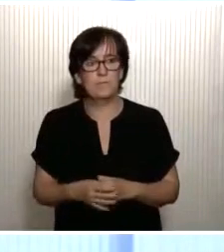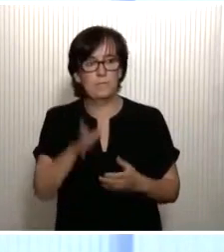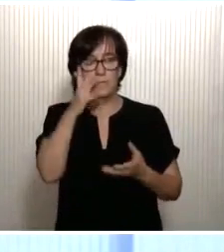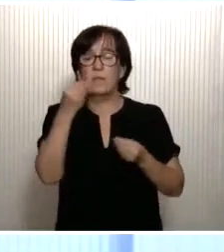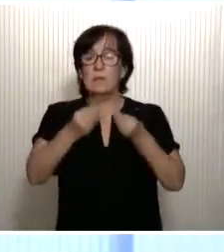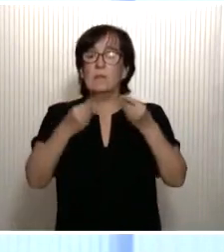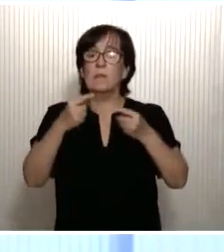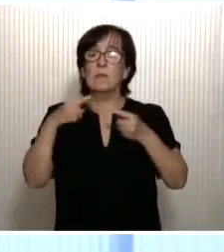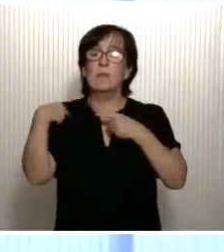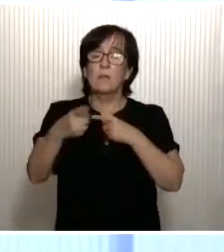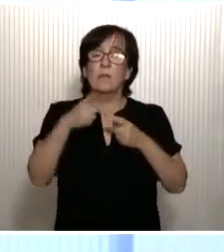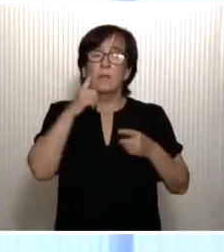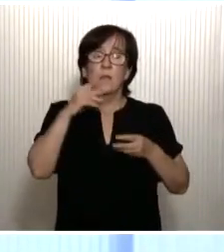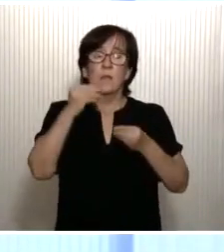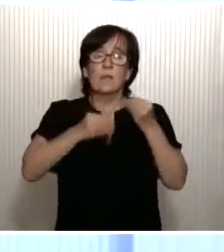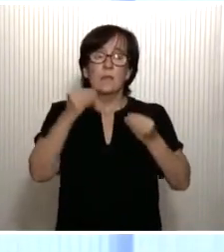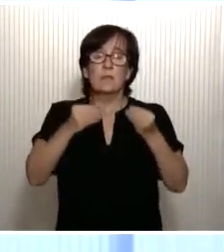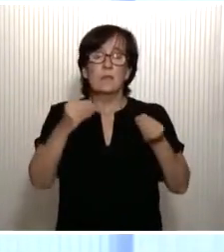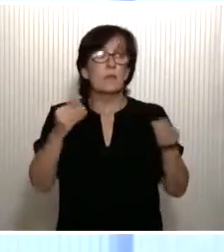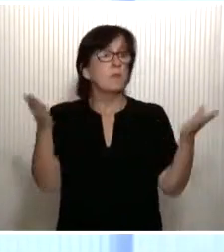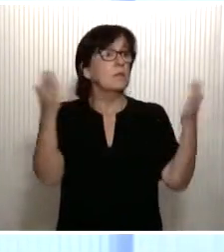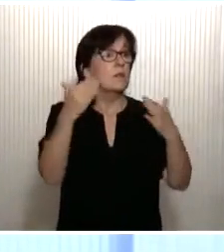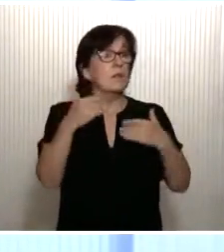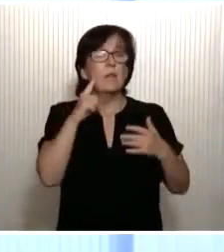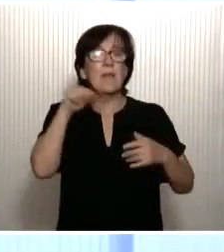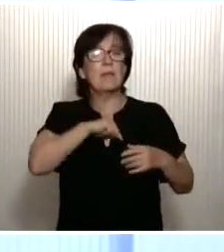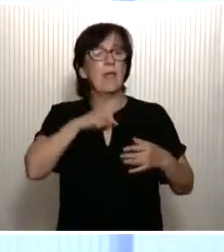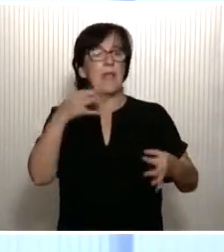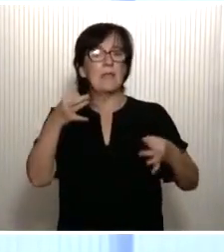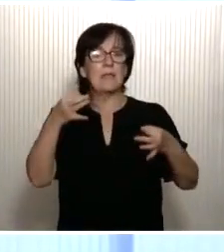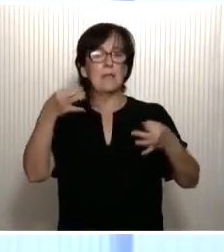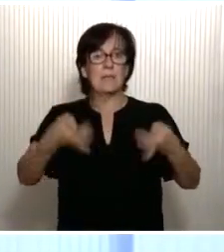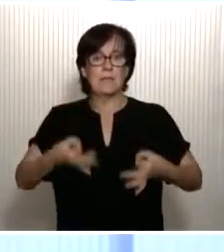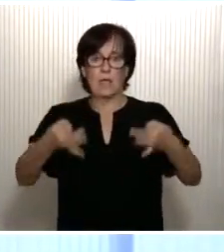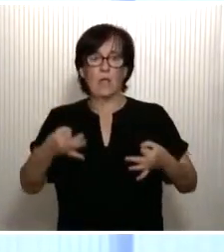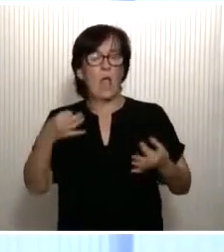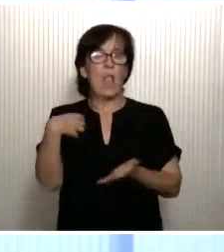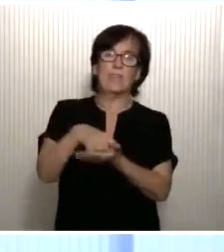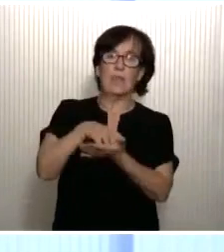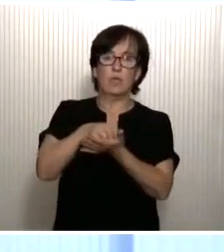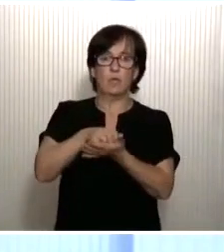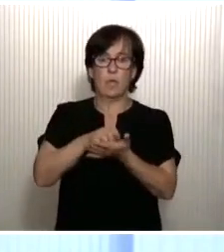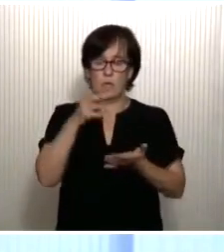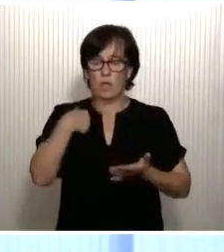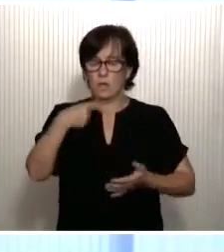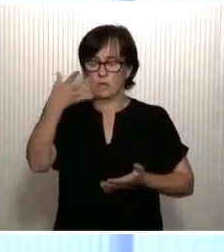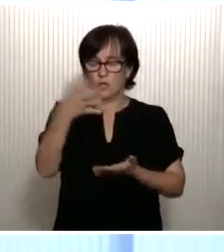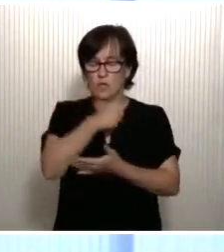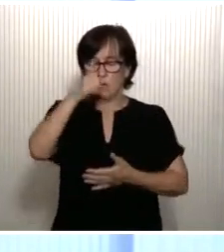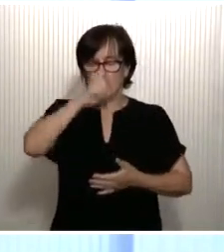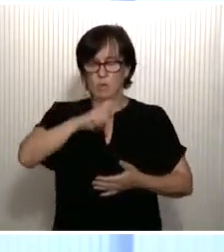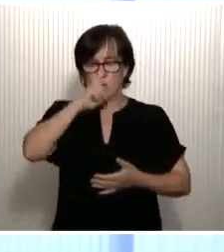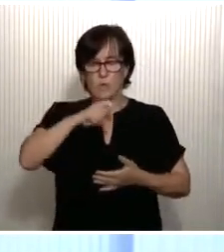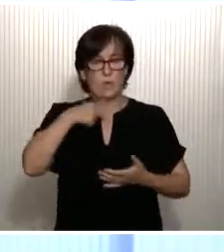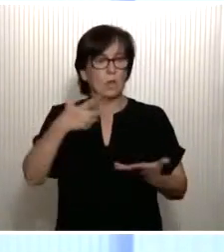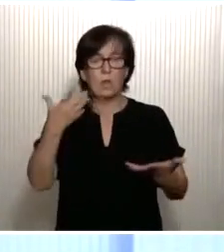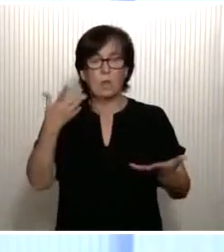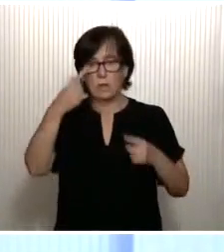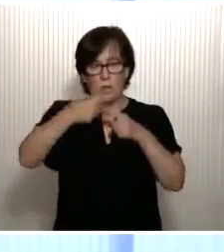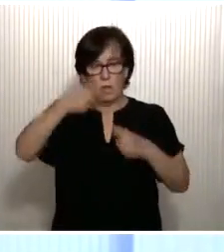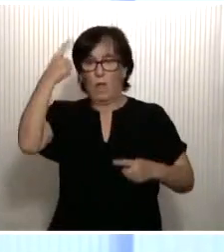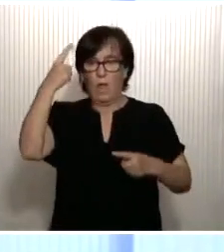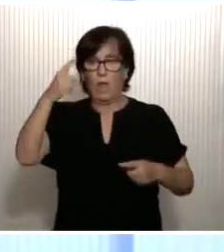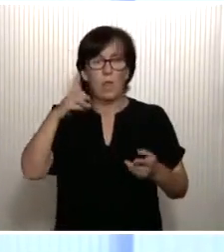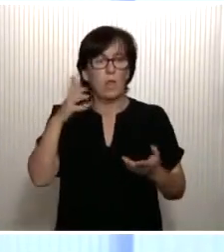consecuencia, que causa esa ausencia de seguridad y de certidumbre. Todos recordamos con incredulidad, incluso lo